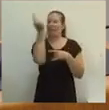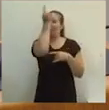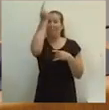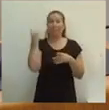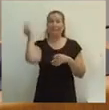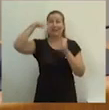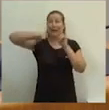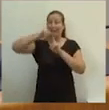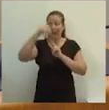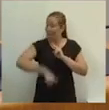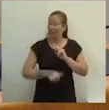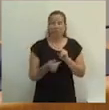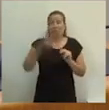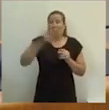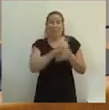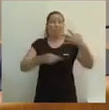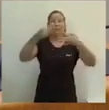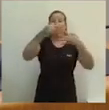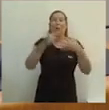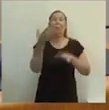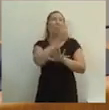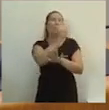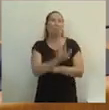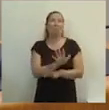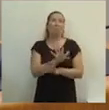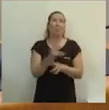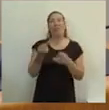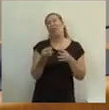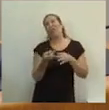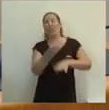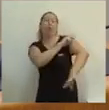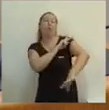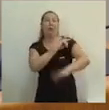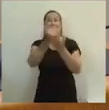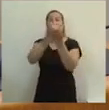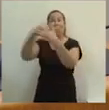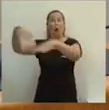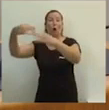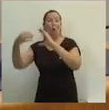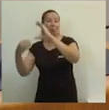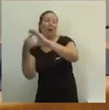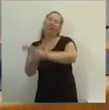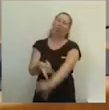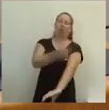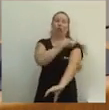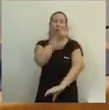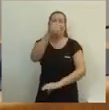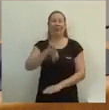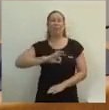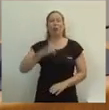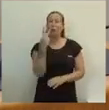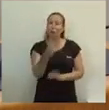Prácticamente el doble. Han oído bien. Prácticamente el doble. Dos diputados de Ciudadanos